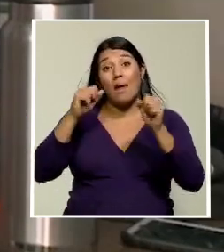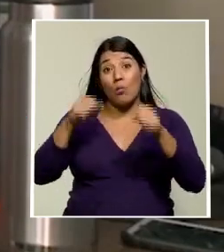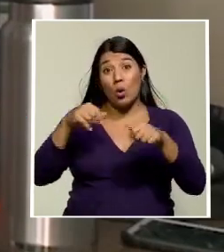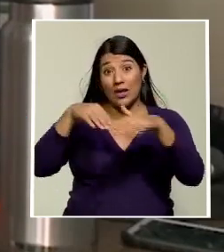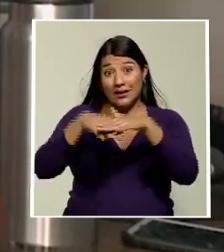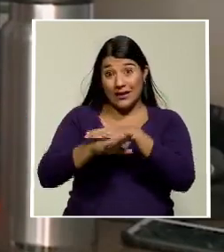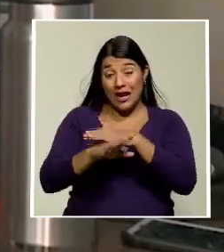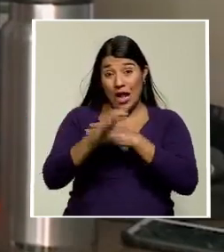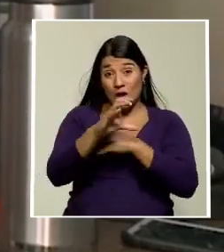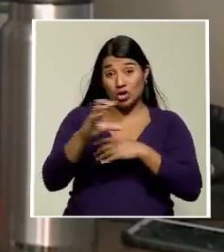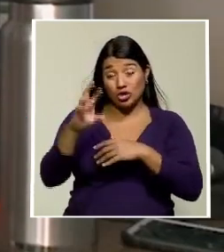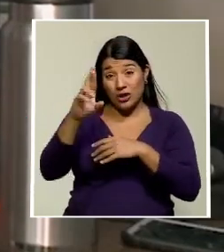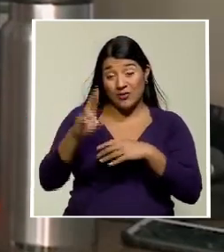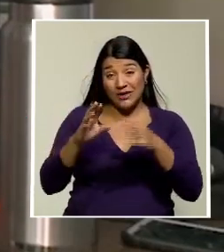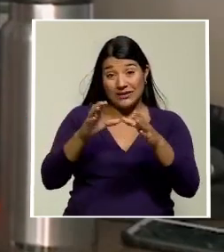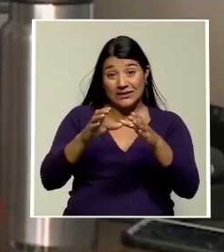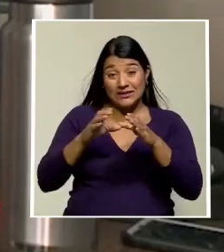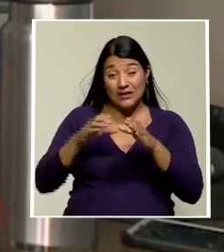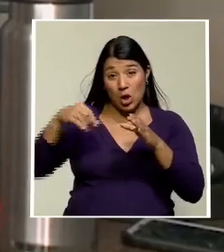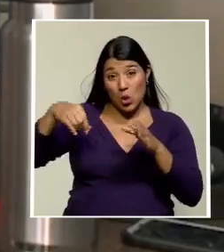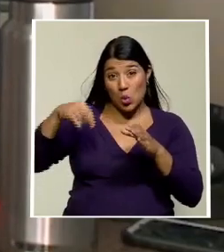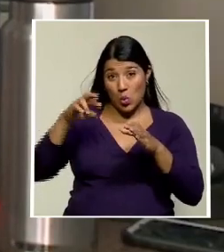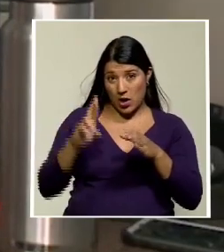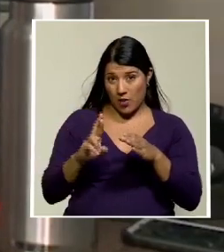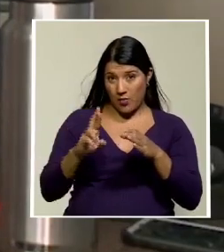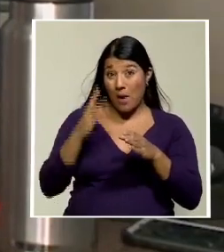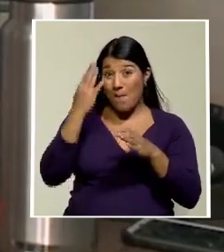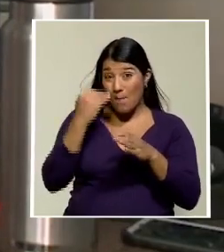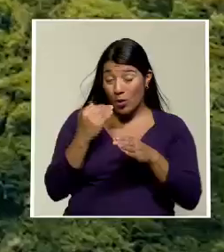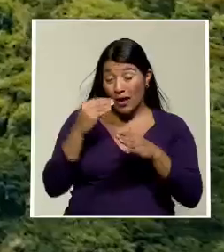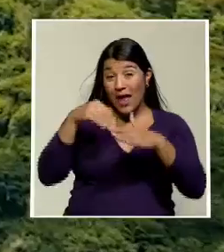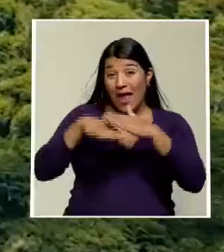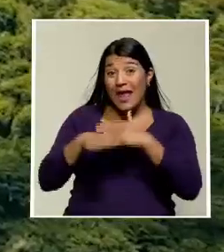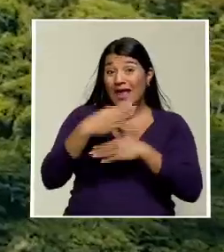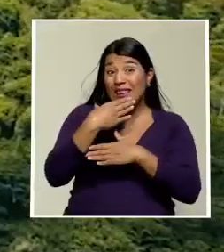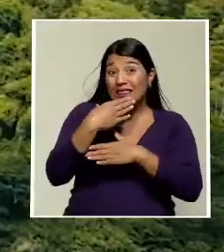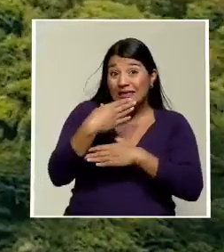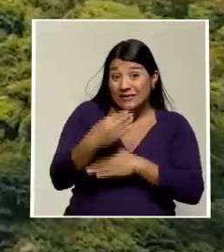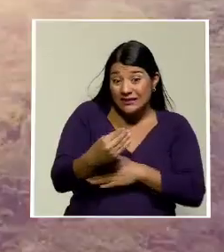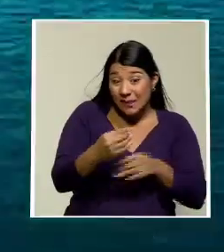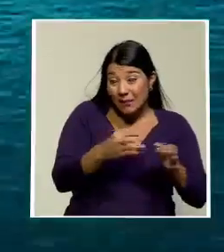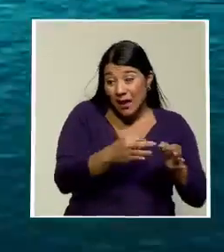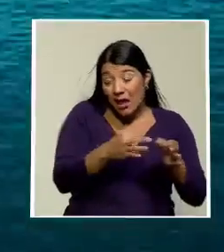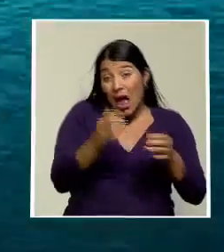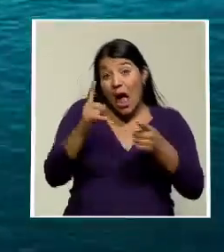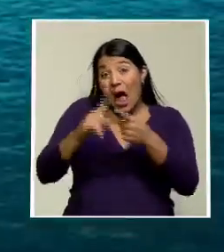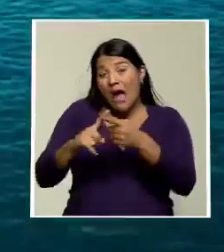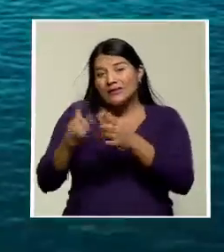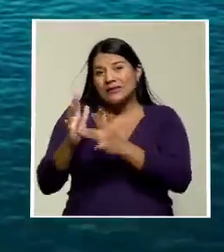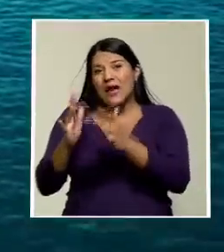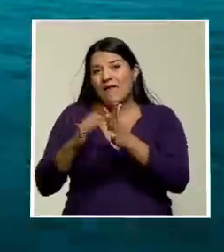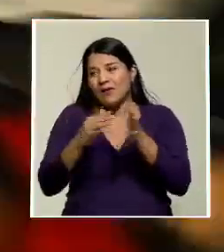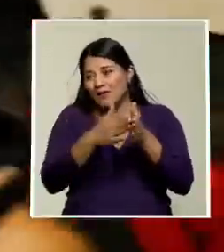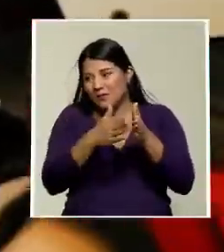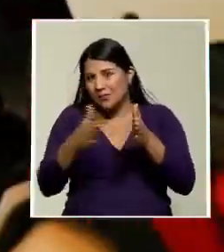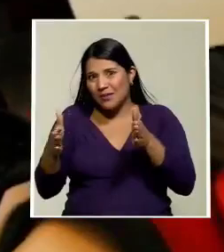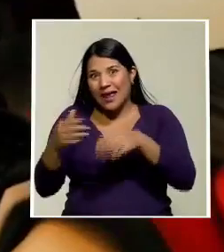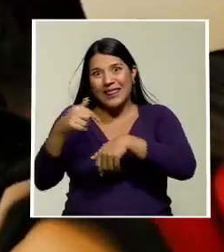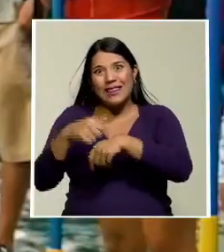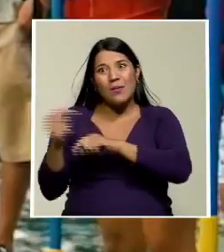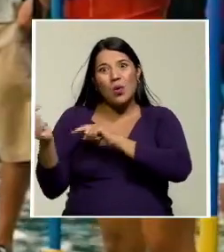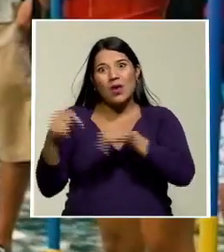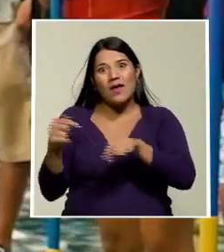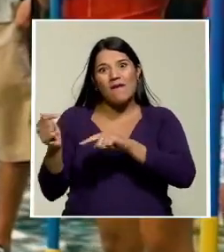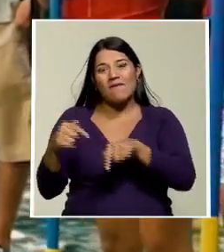visitación de la temporada alta comienza muy pronto, en diciembre, y se extiende hasta abril del próximo año. Según